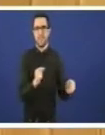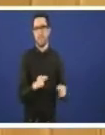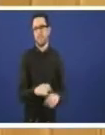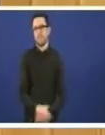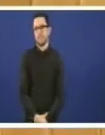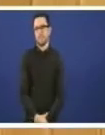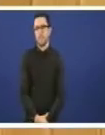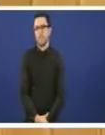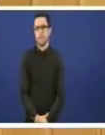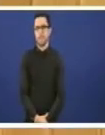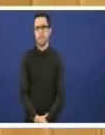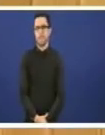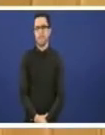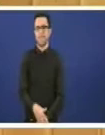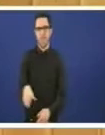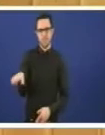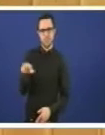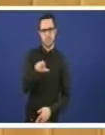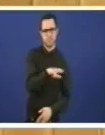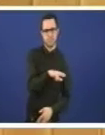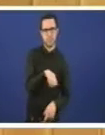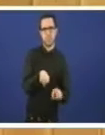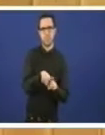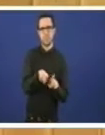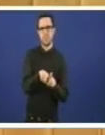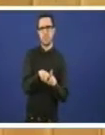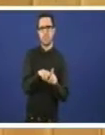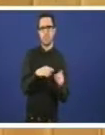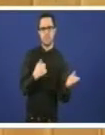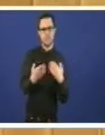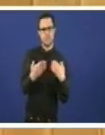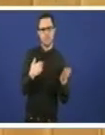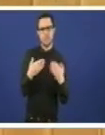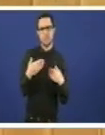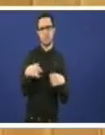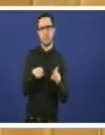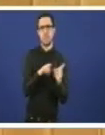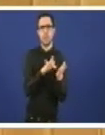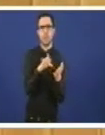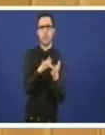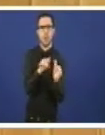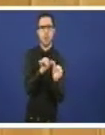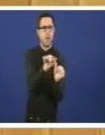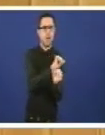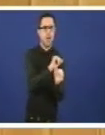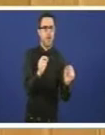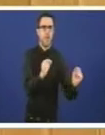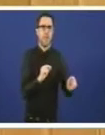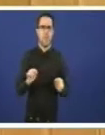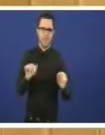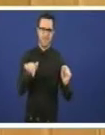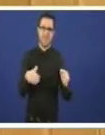recapitulando o que levamos dito en diversos debates que tivemos xa nesta Cámara